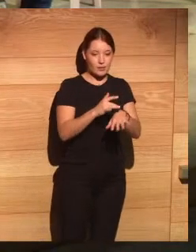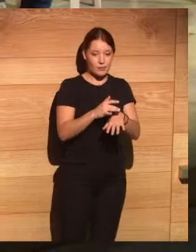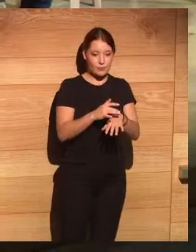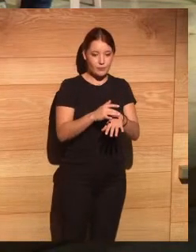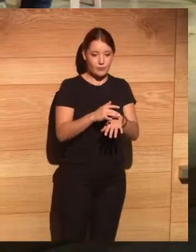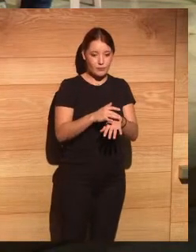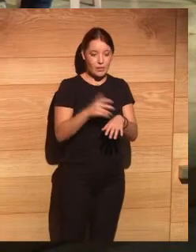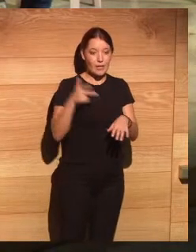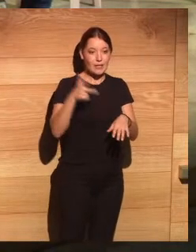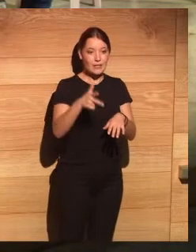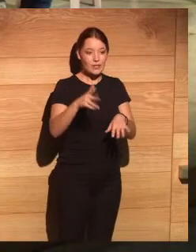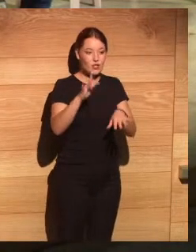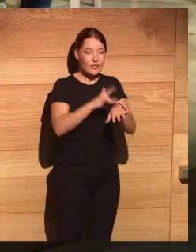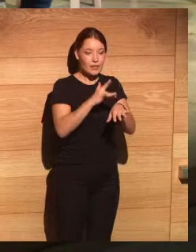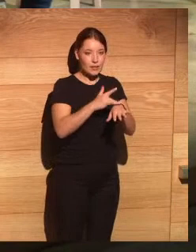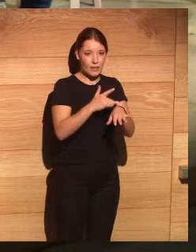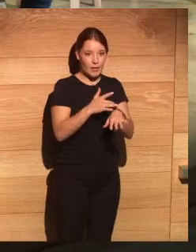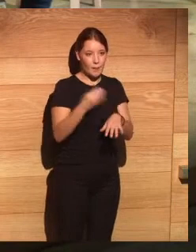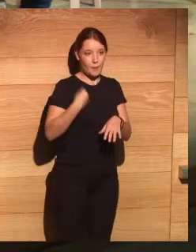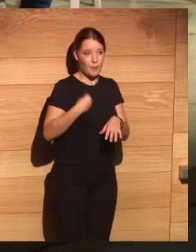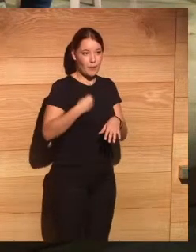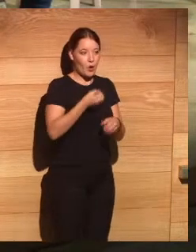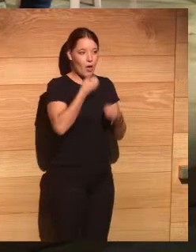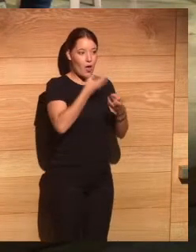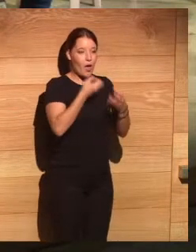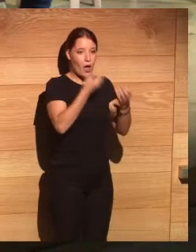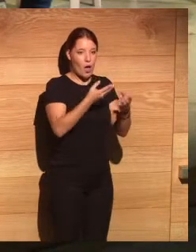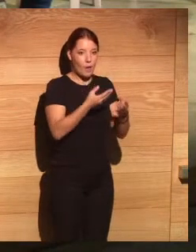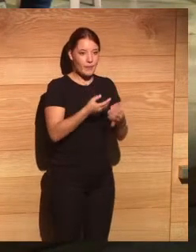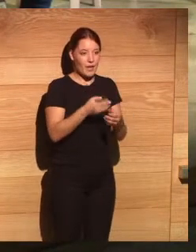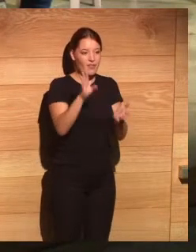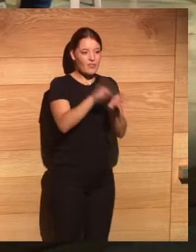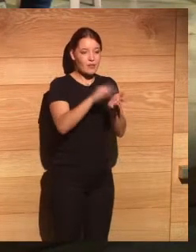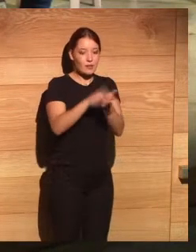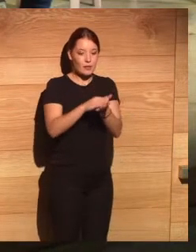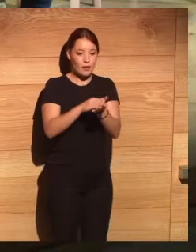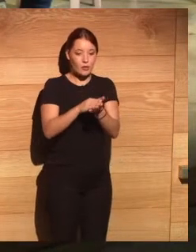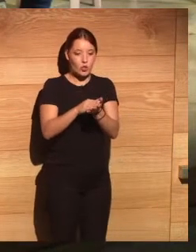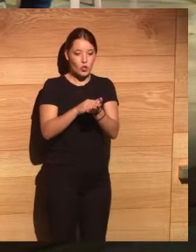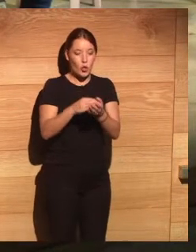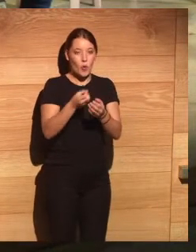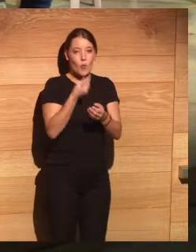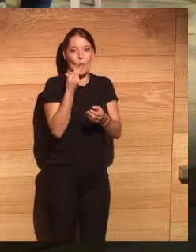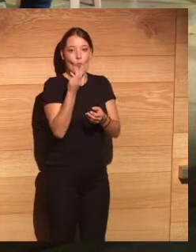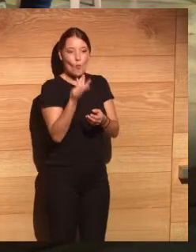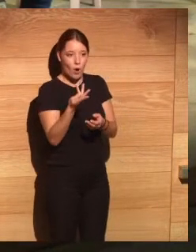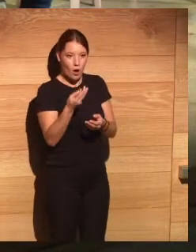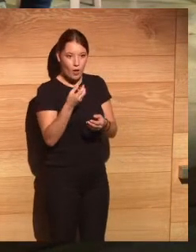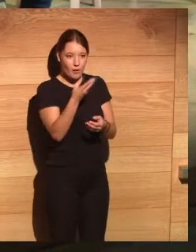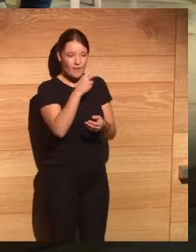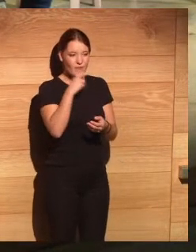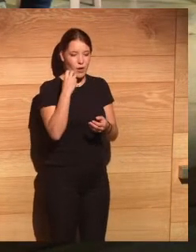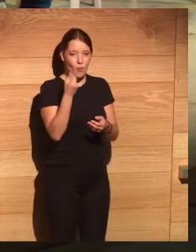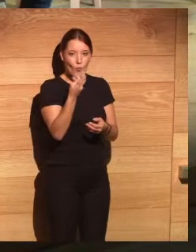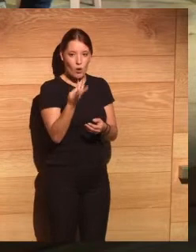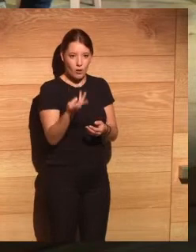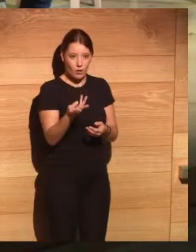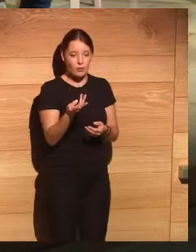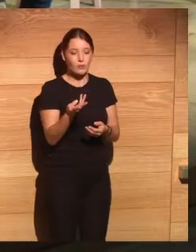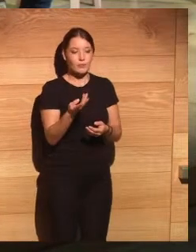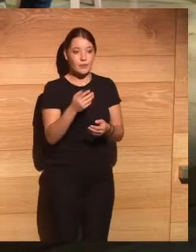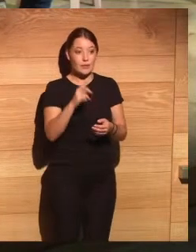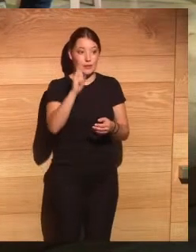hablado como el derecho de tus datos de cuánto valen tus datos y si los datos tienen que estar utilizados o no desde la ley de protección de datos toda la evolución